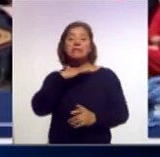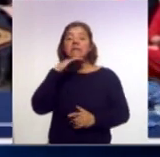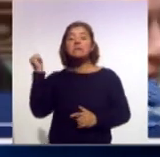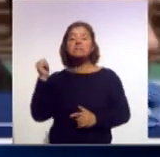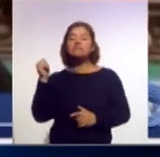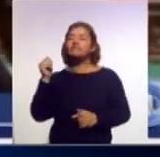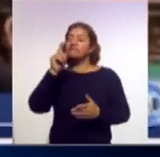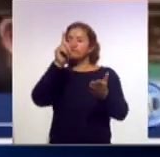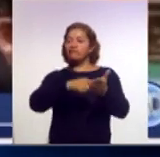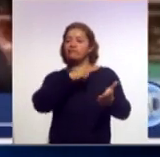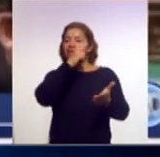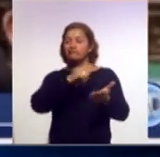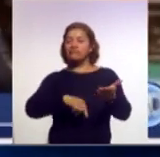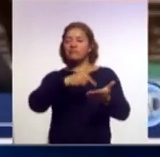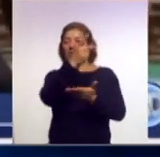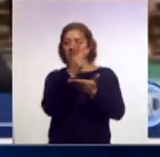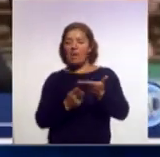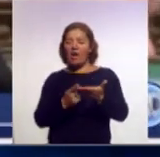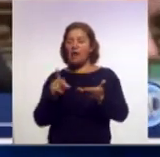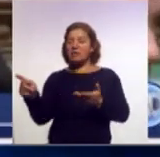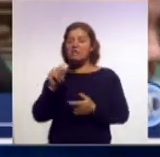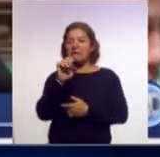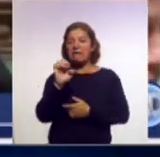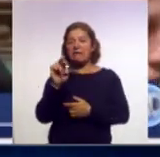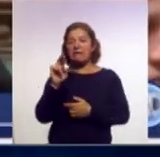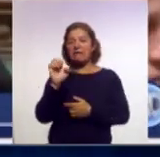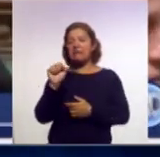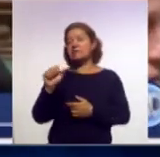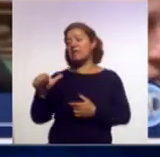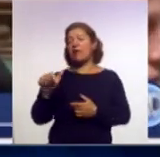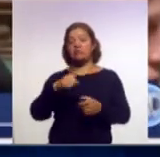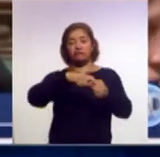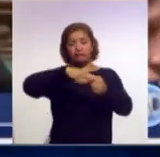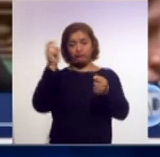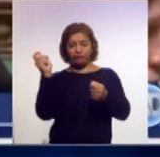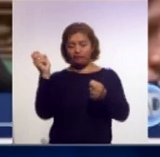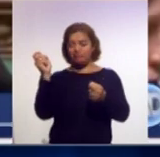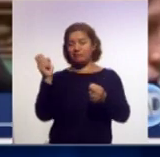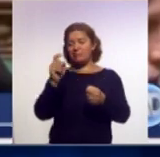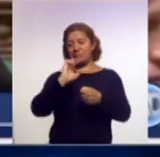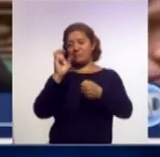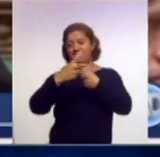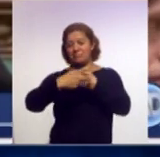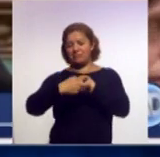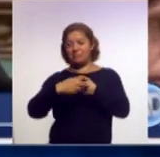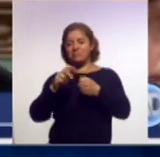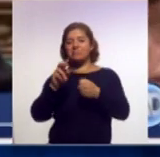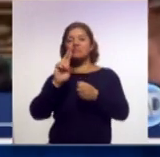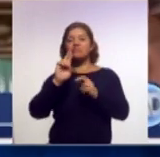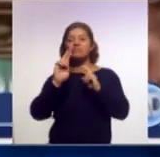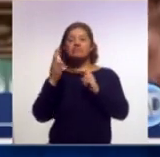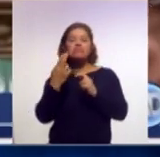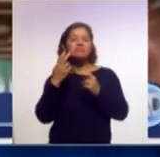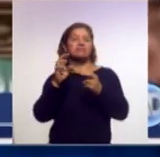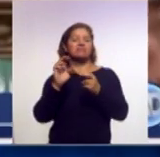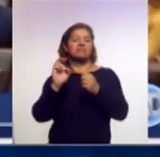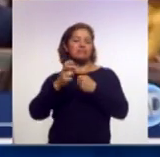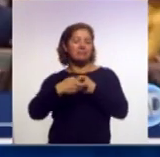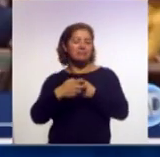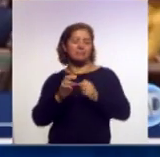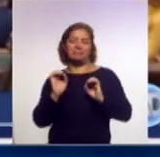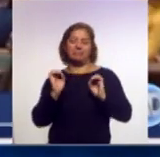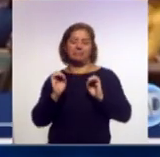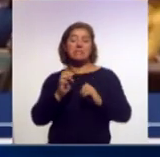el plan propuesto por la primera ministra Theresa May para la salida del Reino Unido de la Unión Europea Con 391